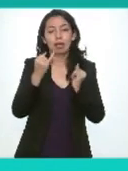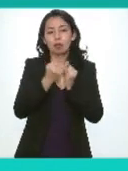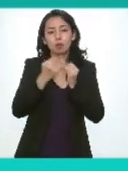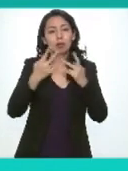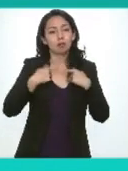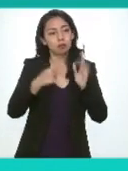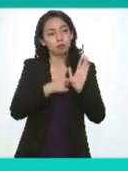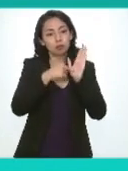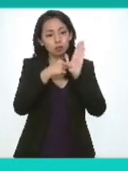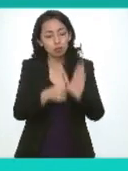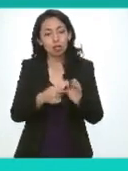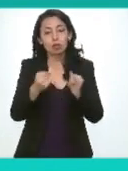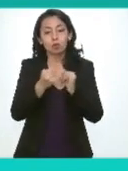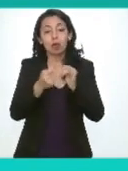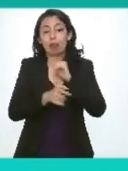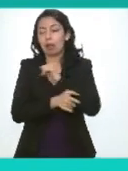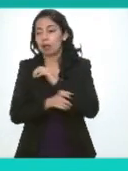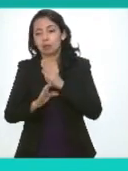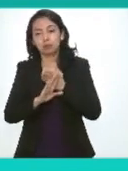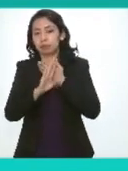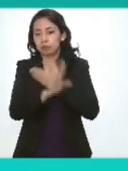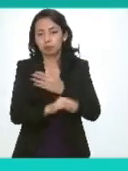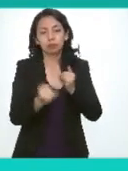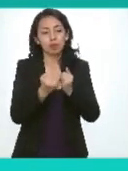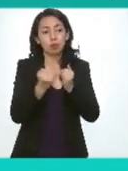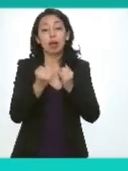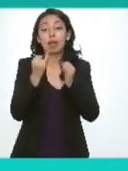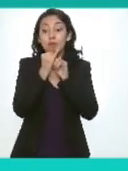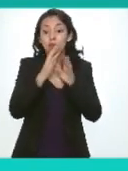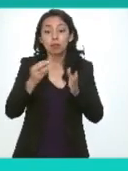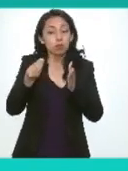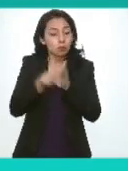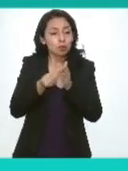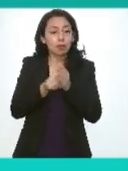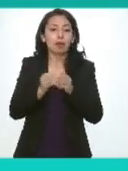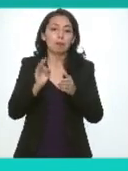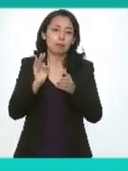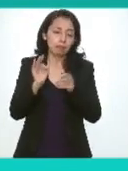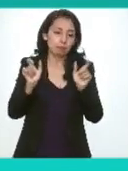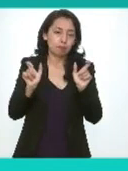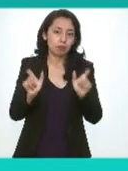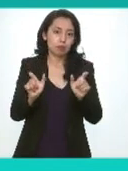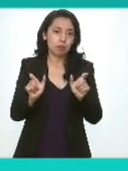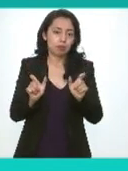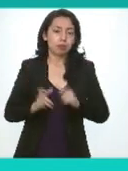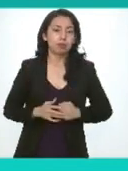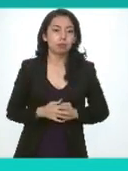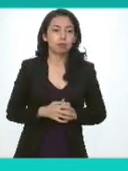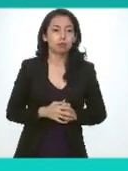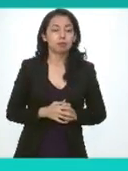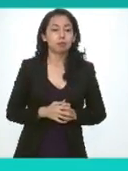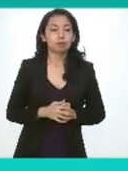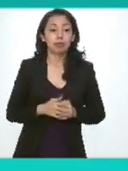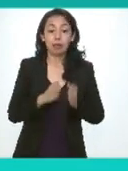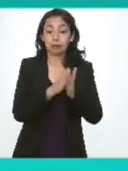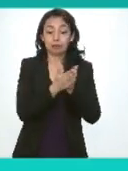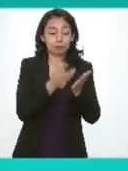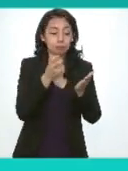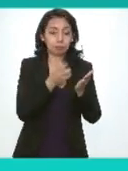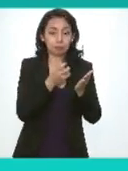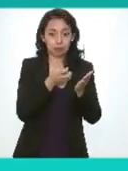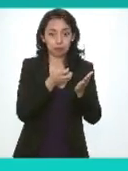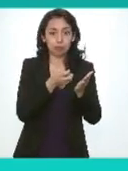la prevención de la corrupción y por supuesto la protección de datos personales esta herramienta